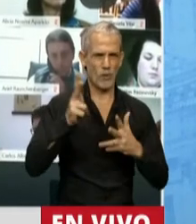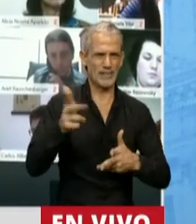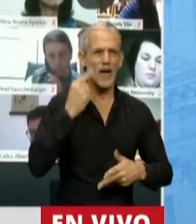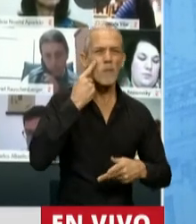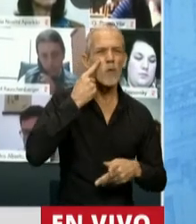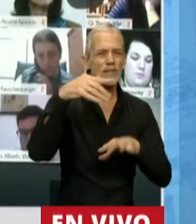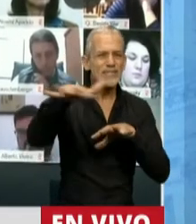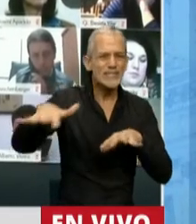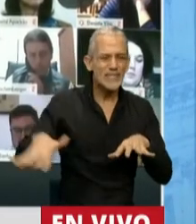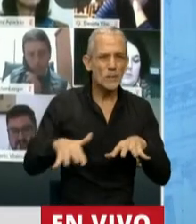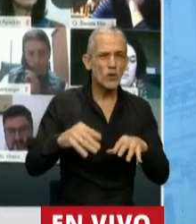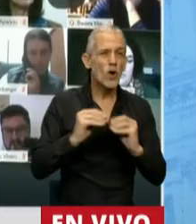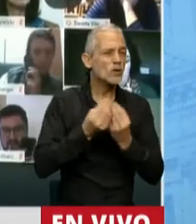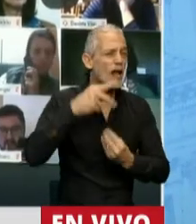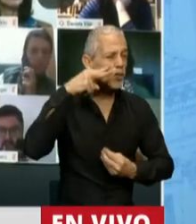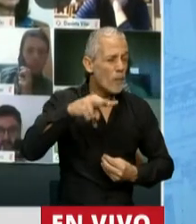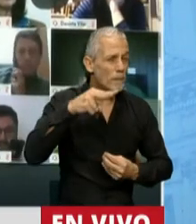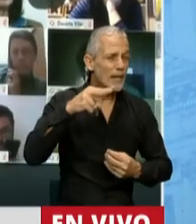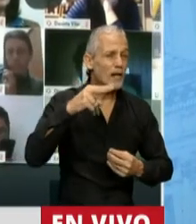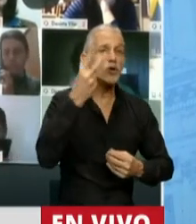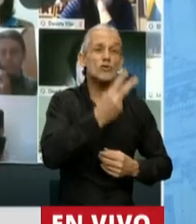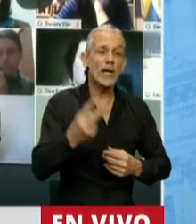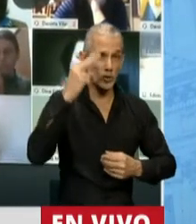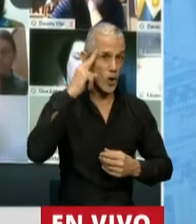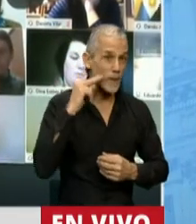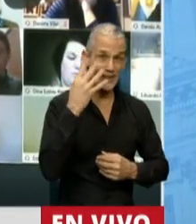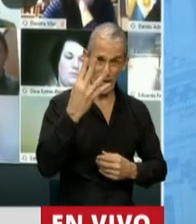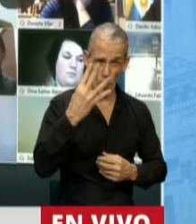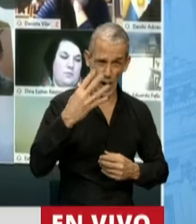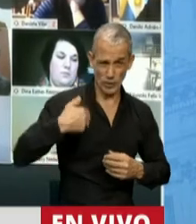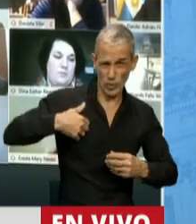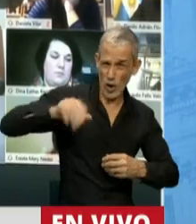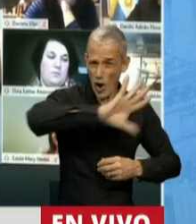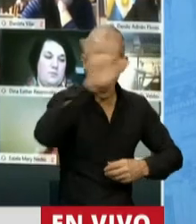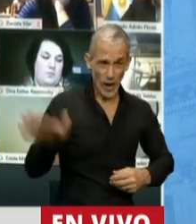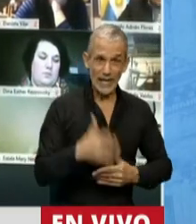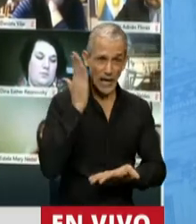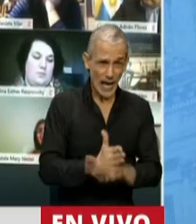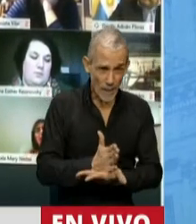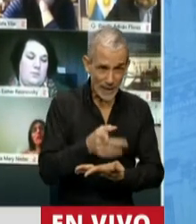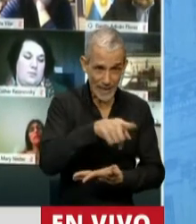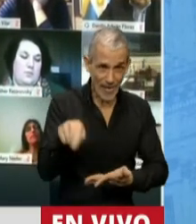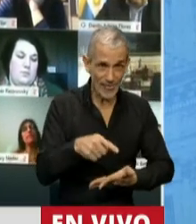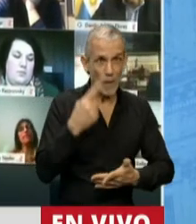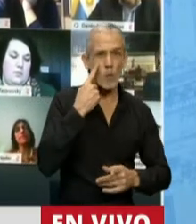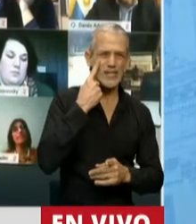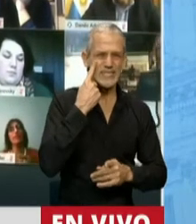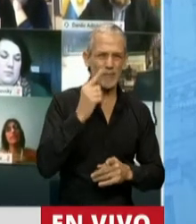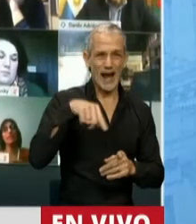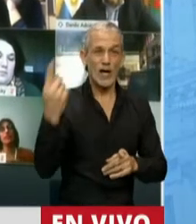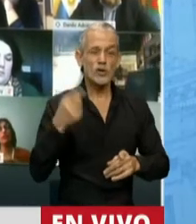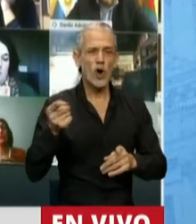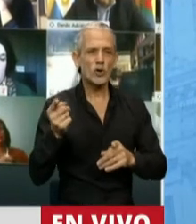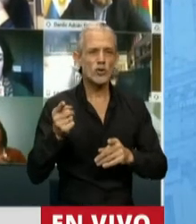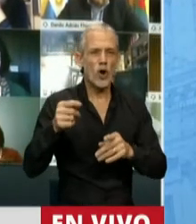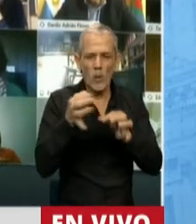municipios, que son 2.294 los municipios en todo el país, de lo cual la mitad son municipales, el resto son